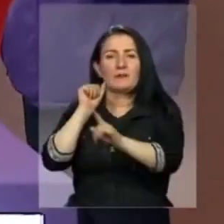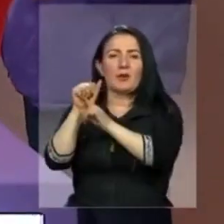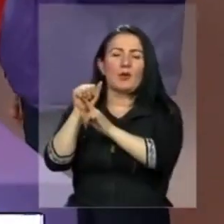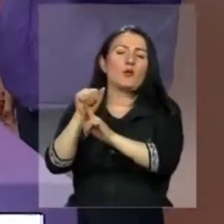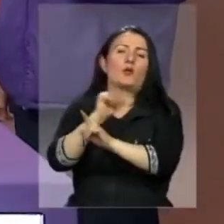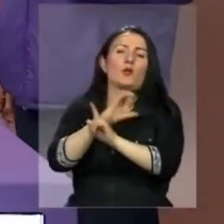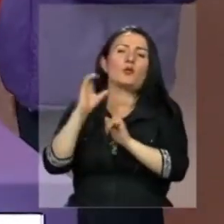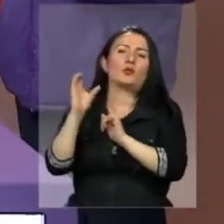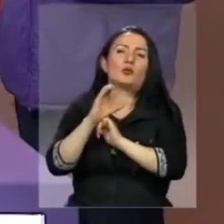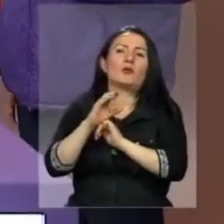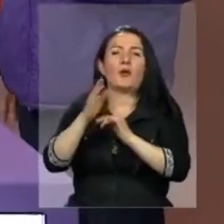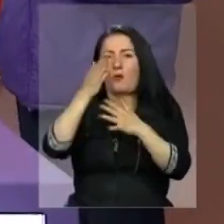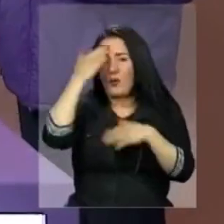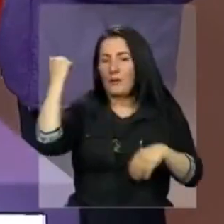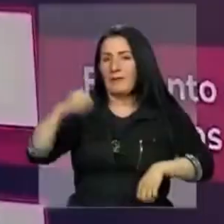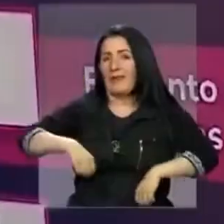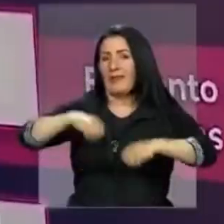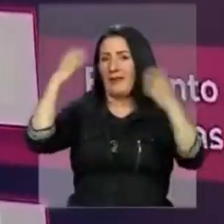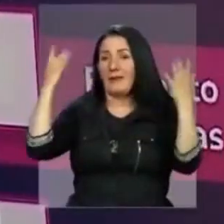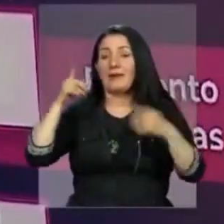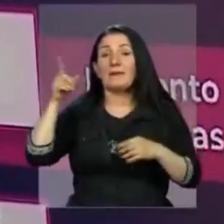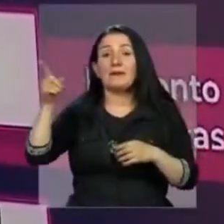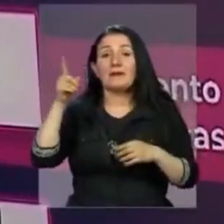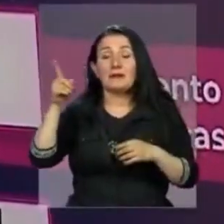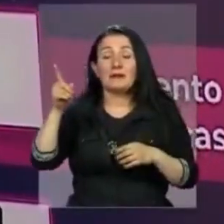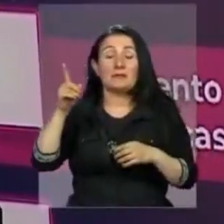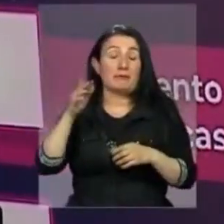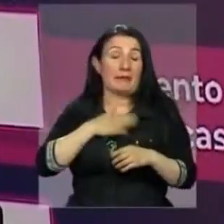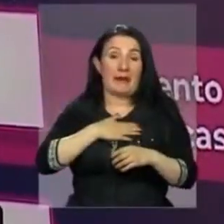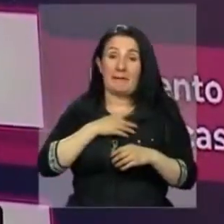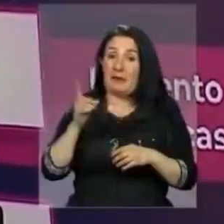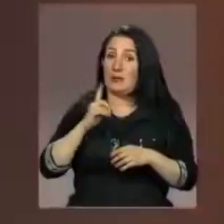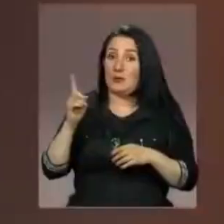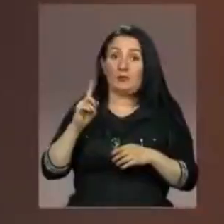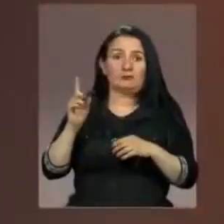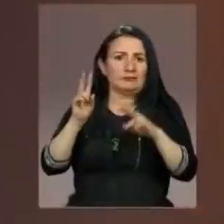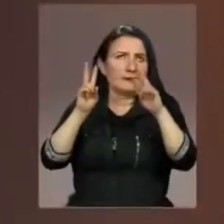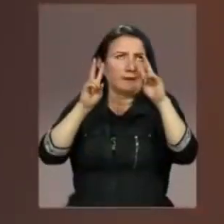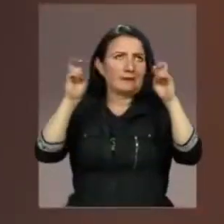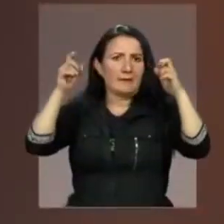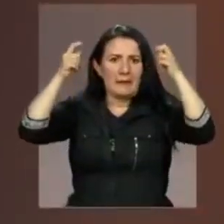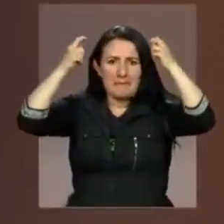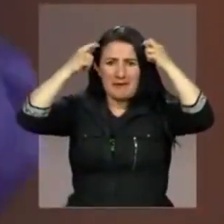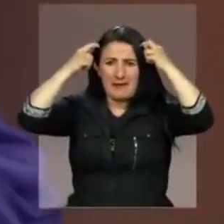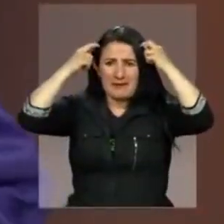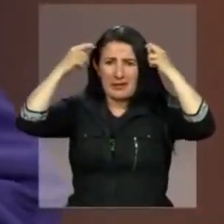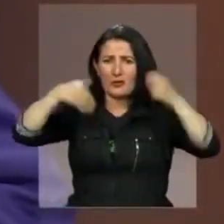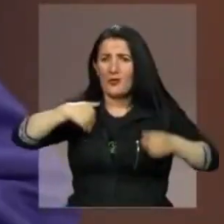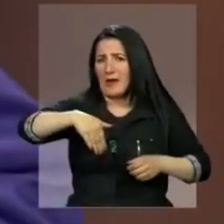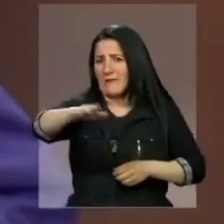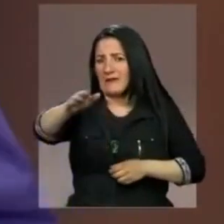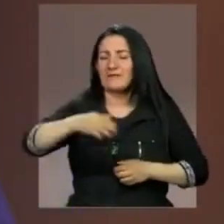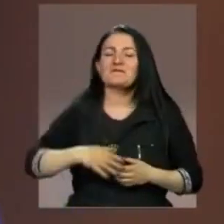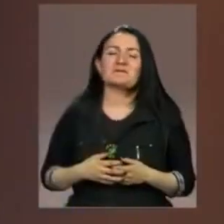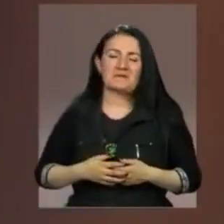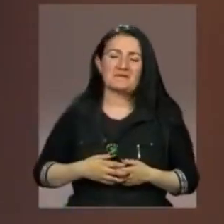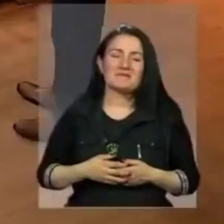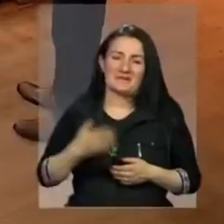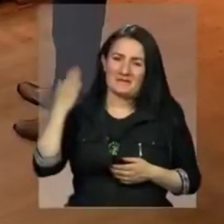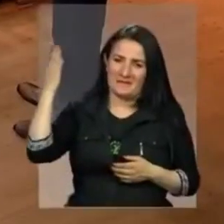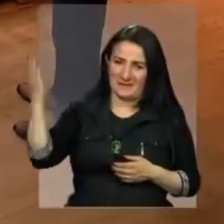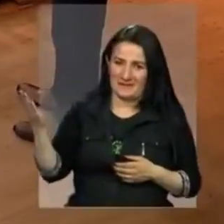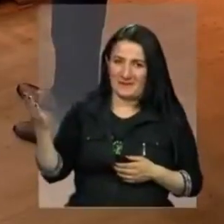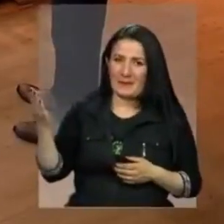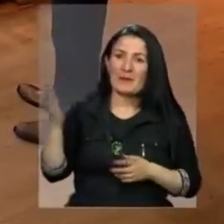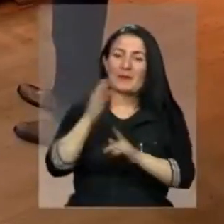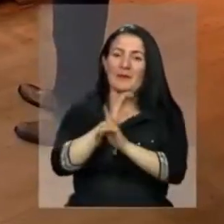Y Siendo la cultura una cartera que suele quedarse tanto a nivel nacional como no es olvidado, esto es un tema que ha estado en mi cabeza toda la vida. Muy bien, entonces ya saben los